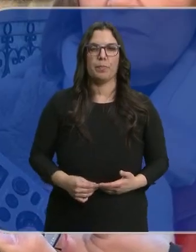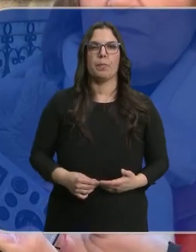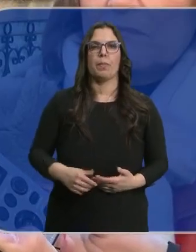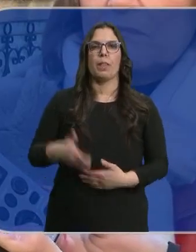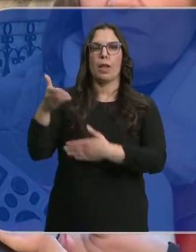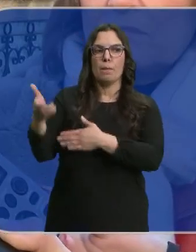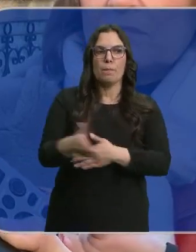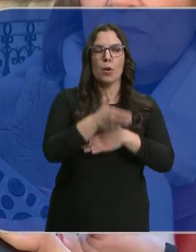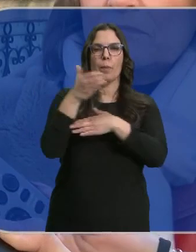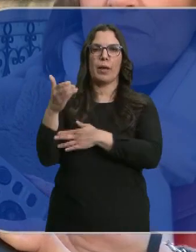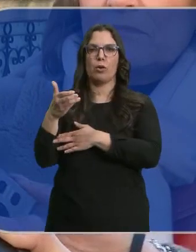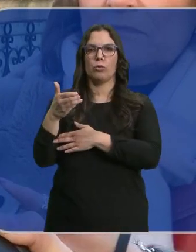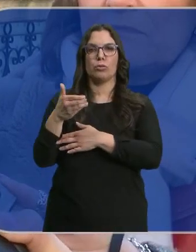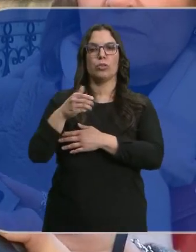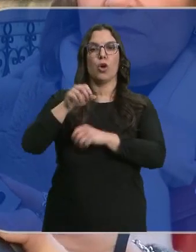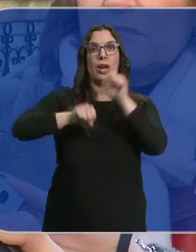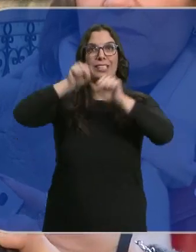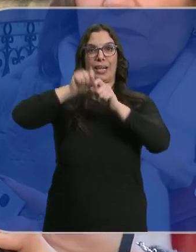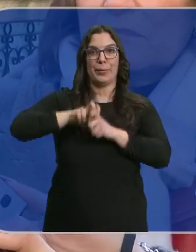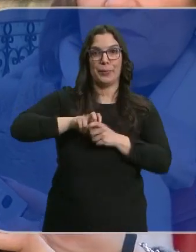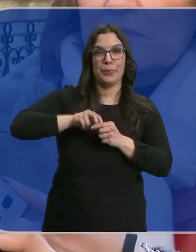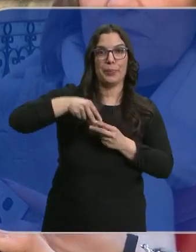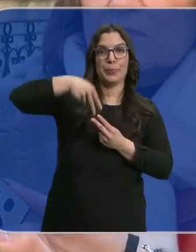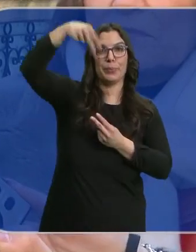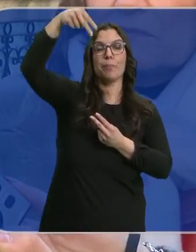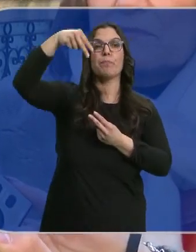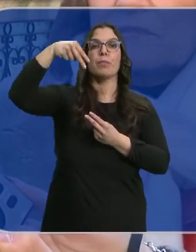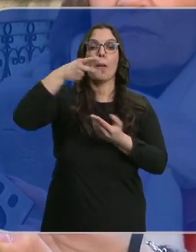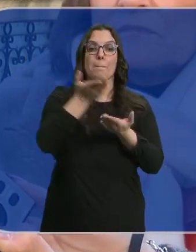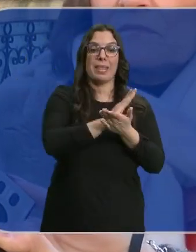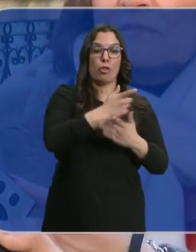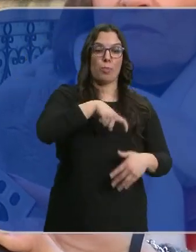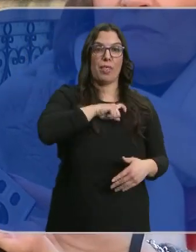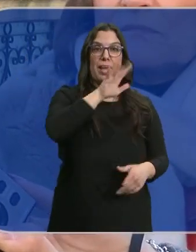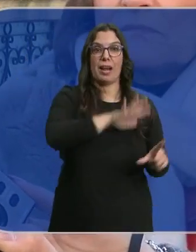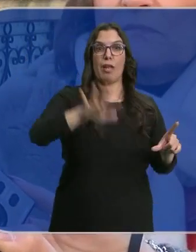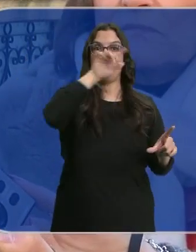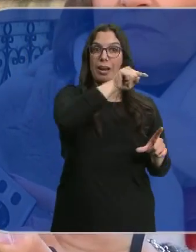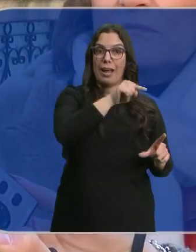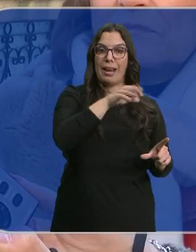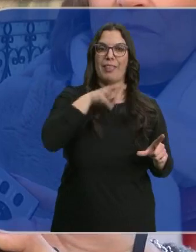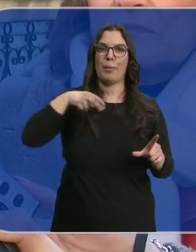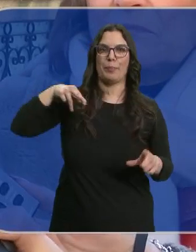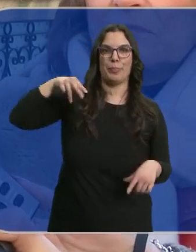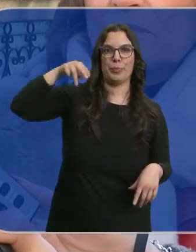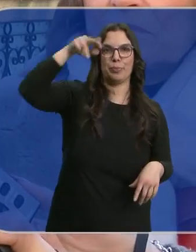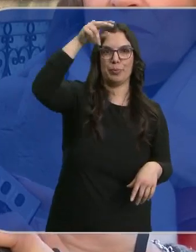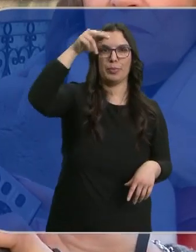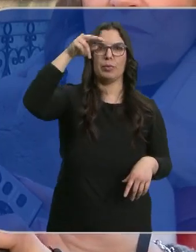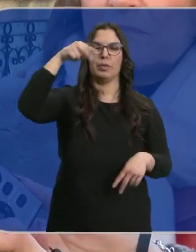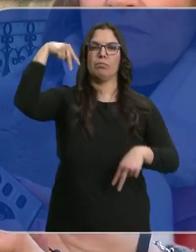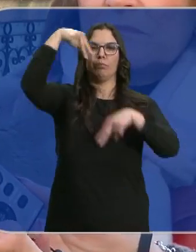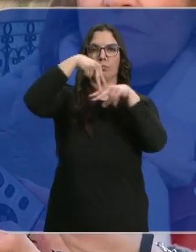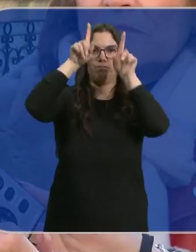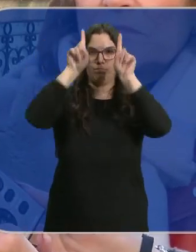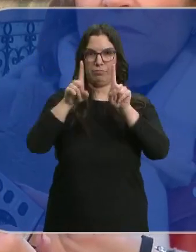Bomberos llega con la autoescala y el mediador de Policía Nacional es el que tiene que acceder con la autoescala a la parte